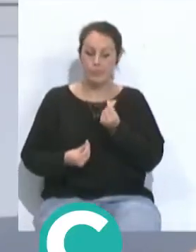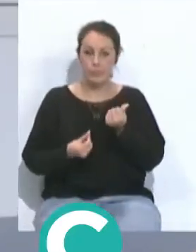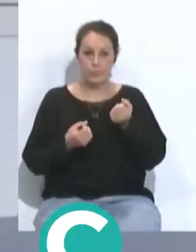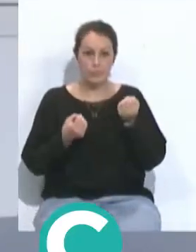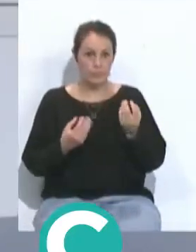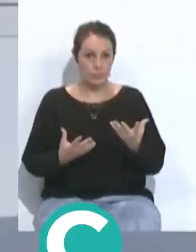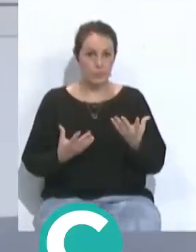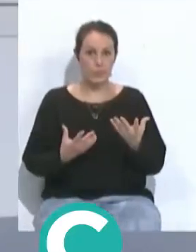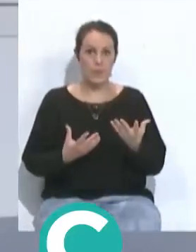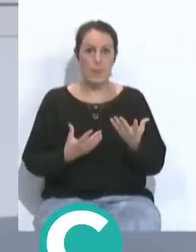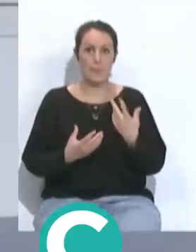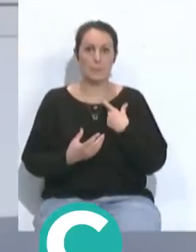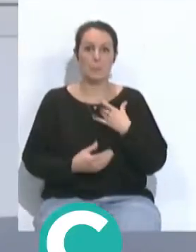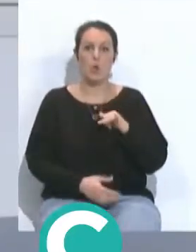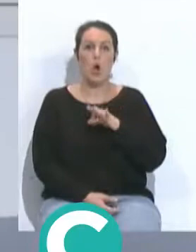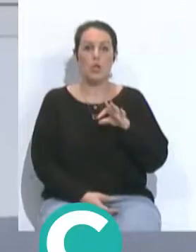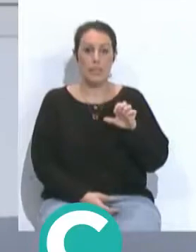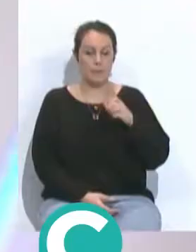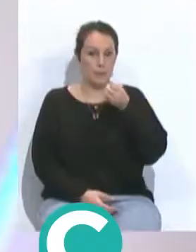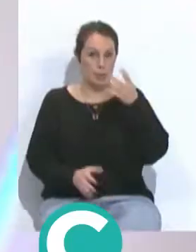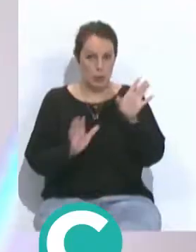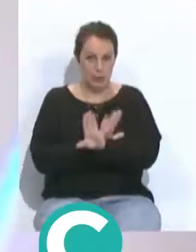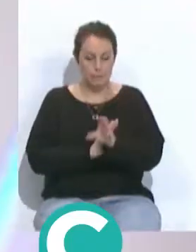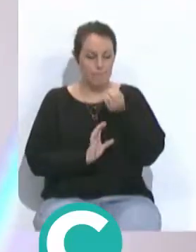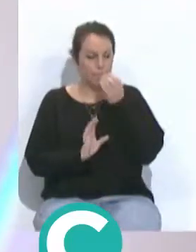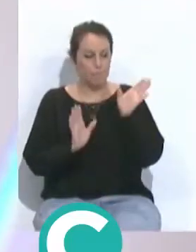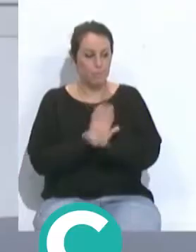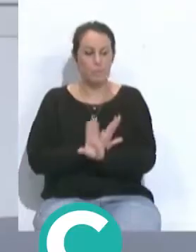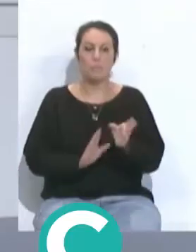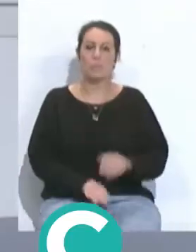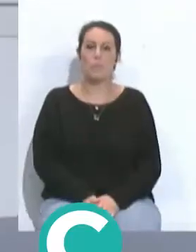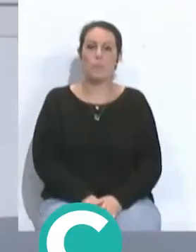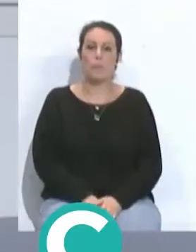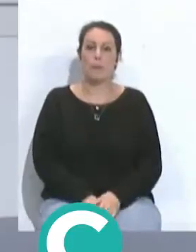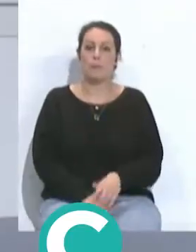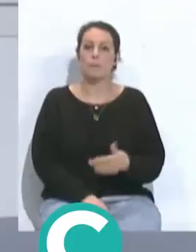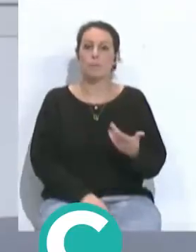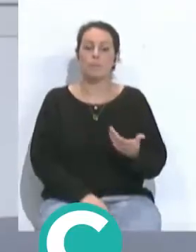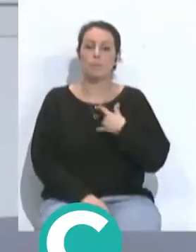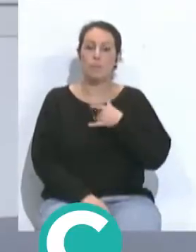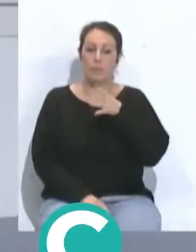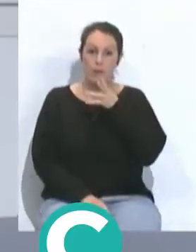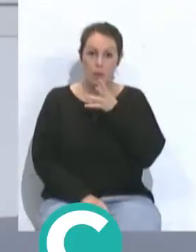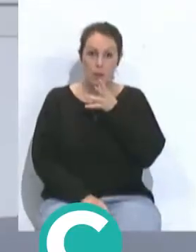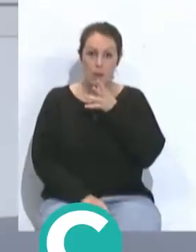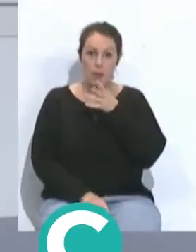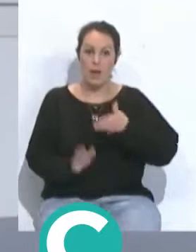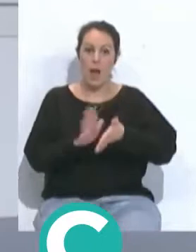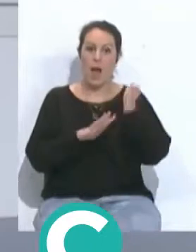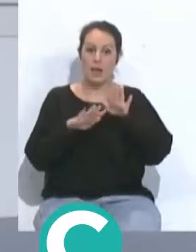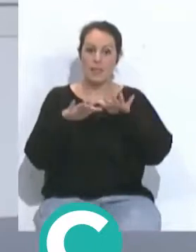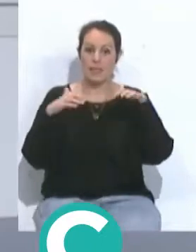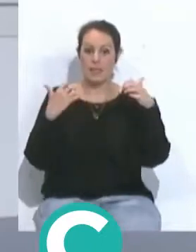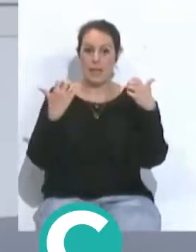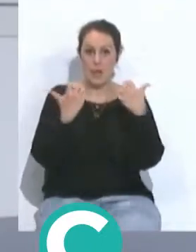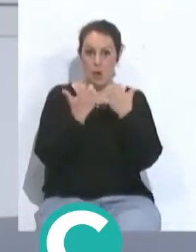buenas sensaciones. José, muy buenas noches. noches, Hugo, ¿qué tal? Bueno, ahora ir al estadio